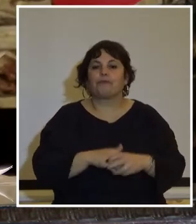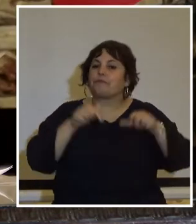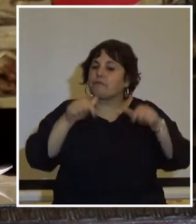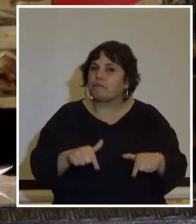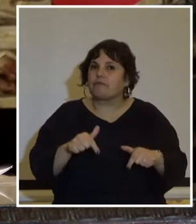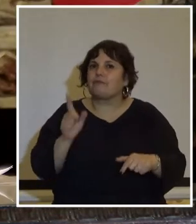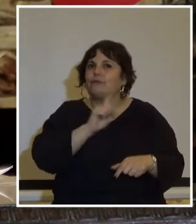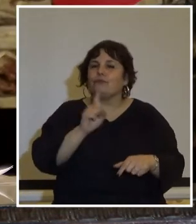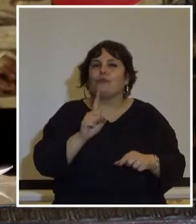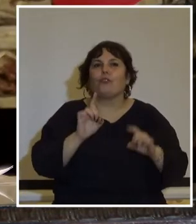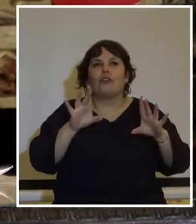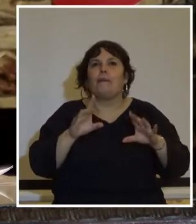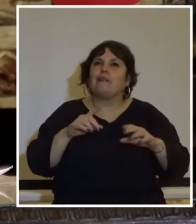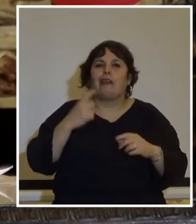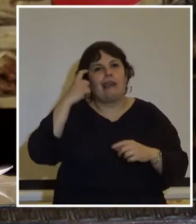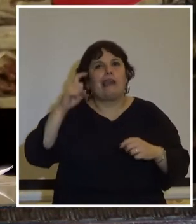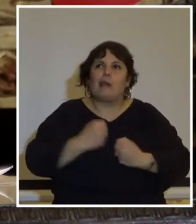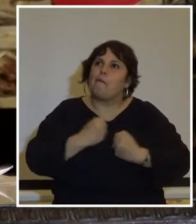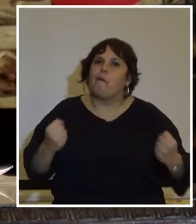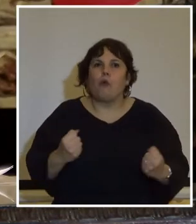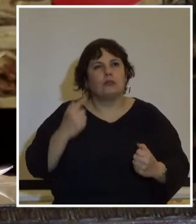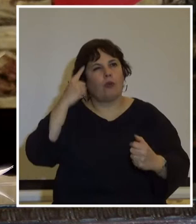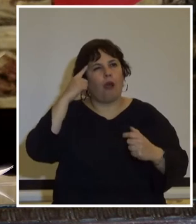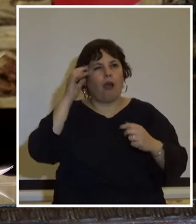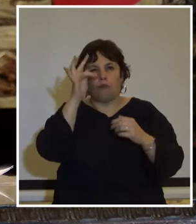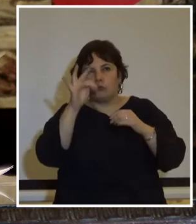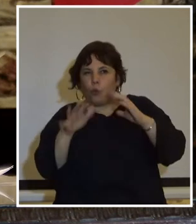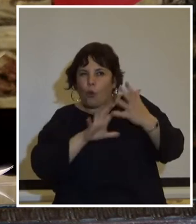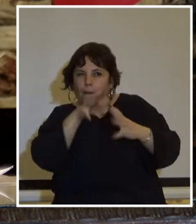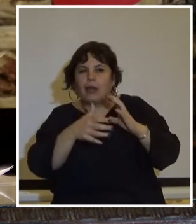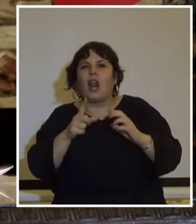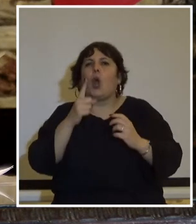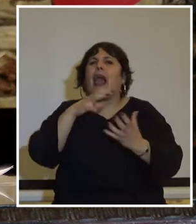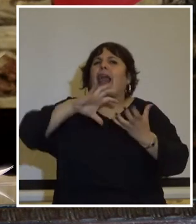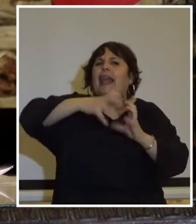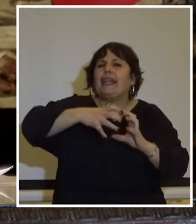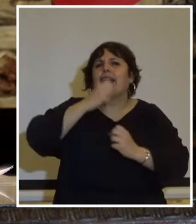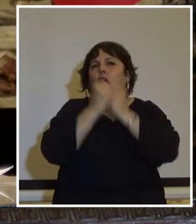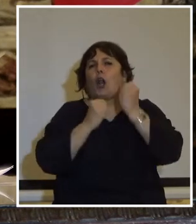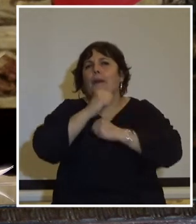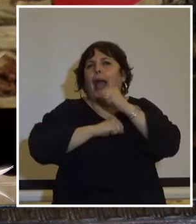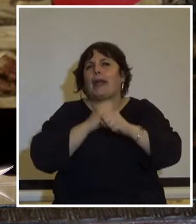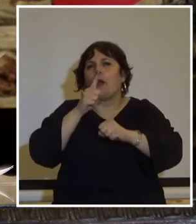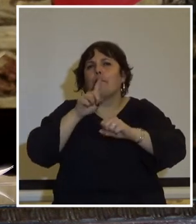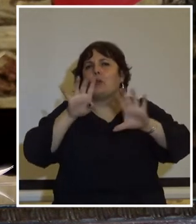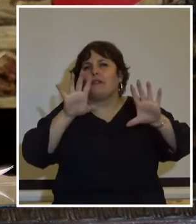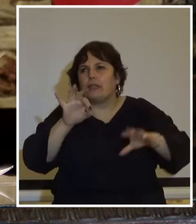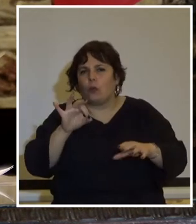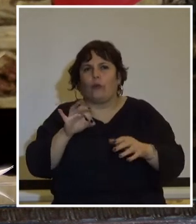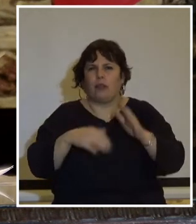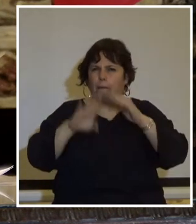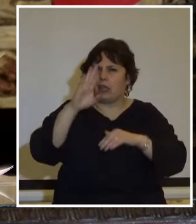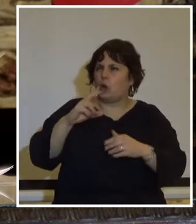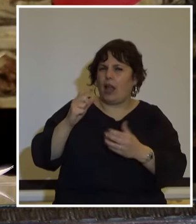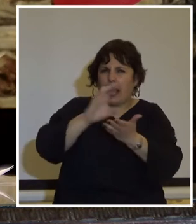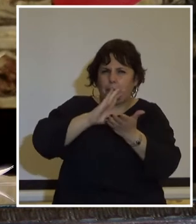gesta no fue producto de un impulso ni de clarividencia la crisis económica de los años 50 la cada vez mayor concentración